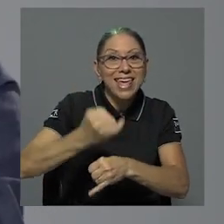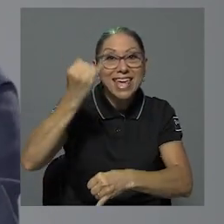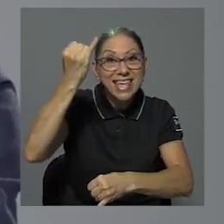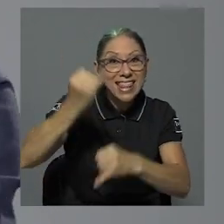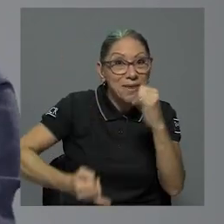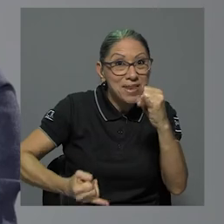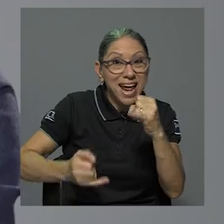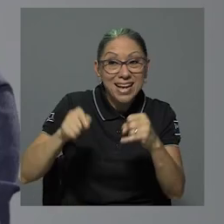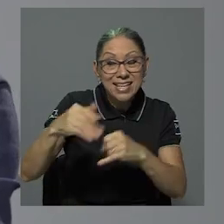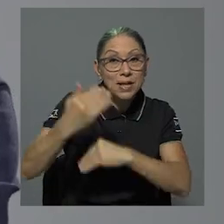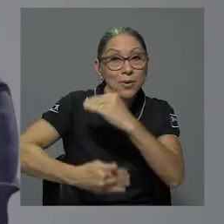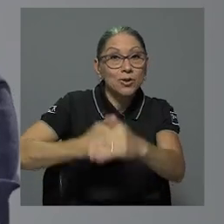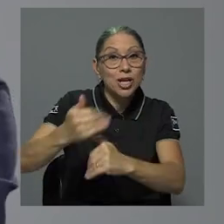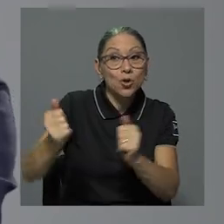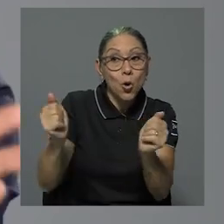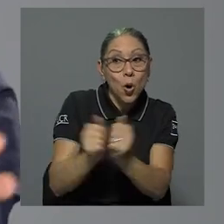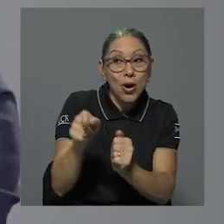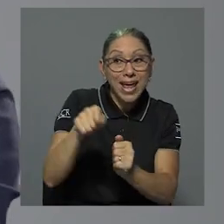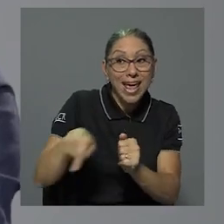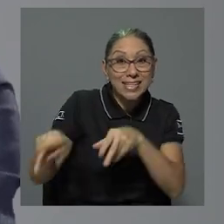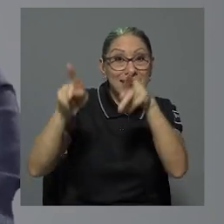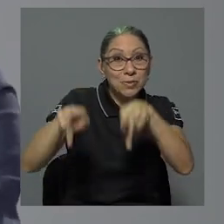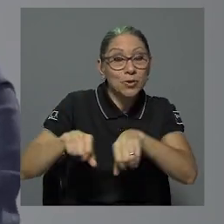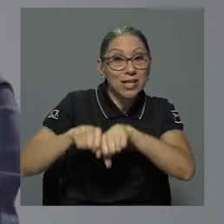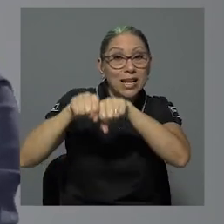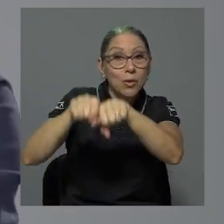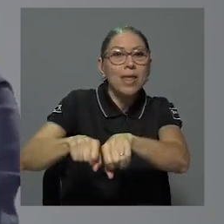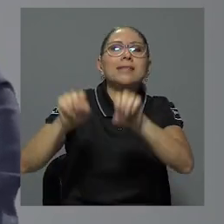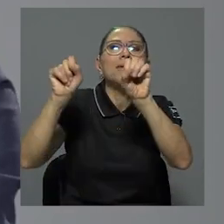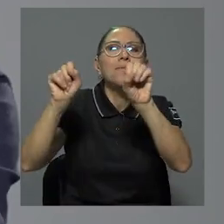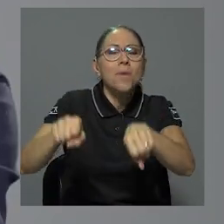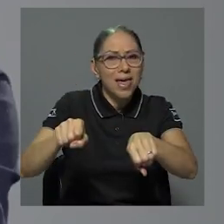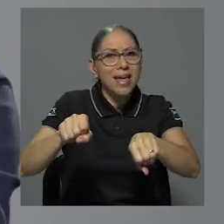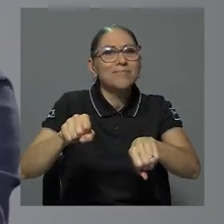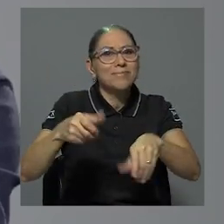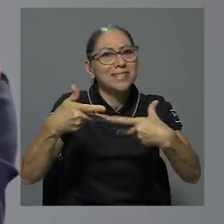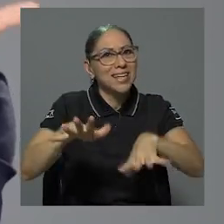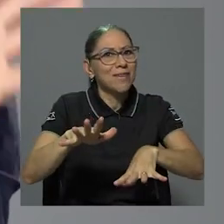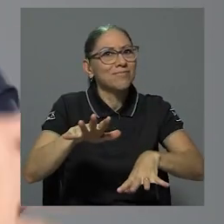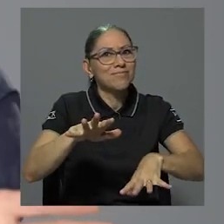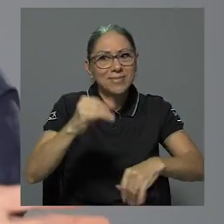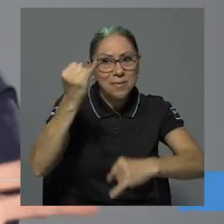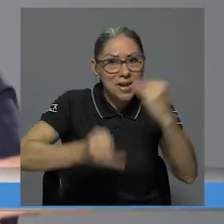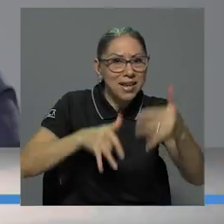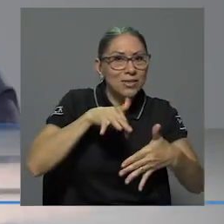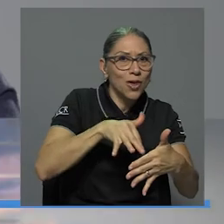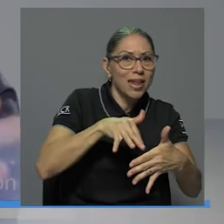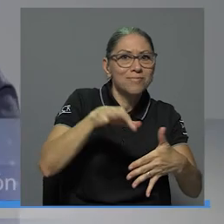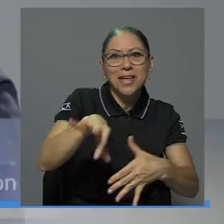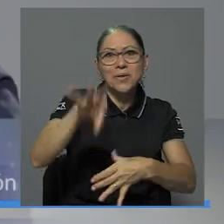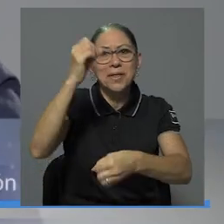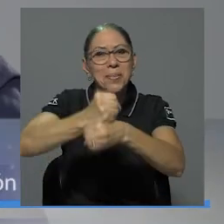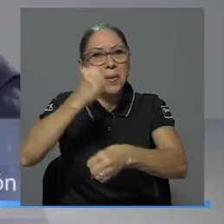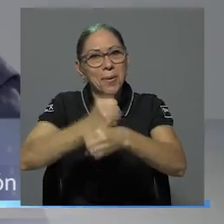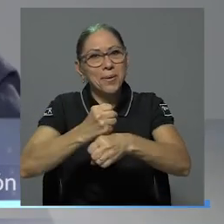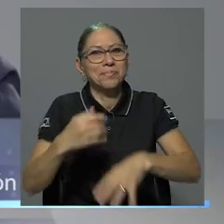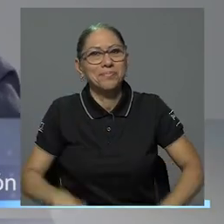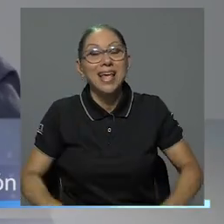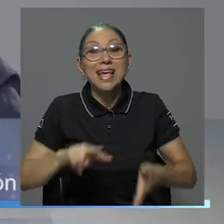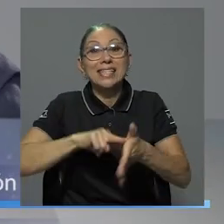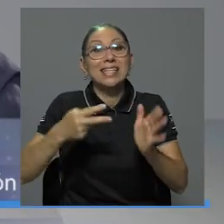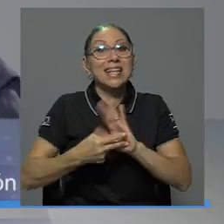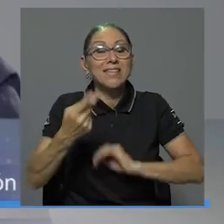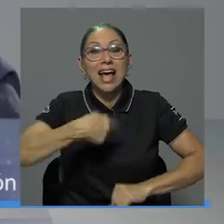colocación de esta generación en los diferentes espacios que pueden trabajar. De manera que no agotamos a la zona, ¿verdad? No vamos a estar